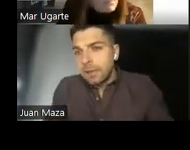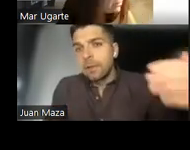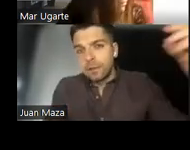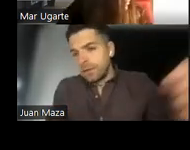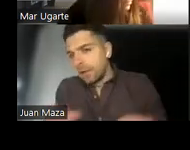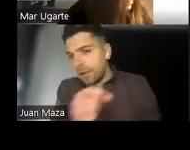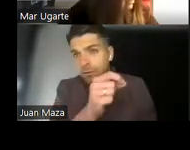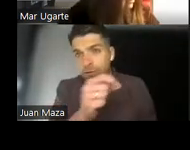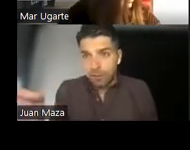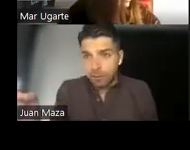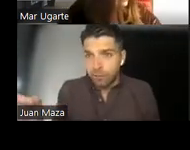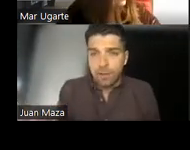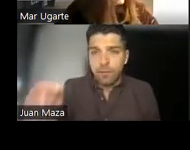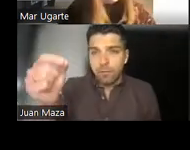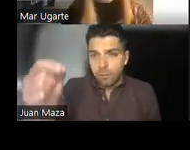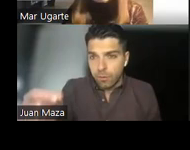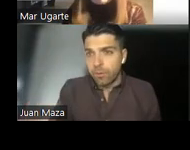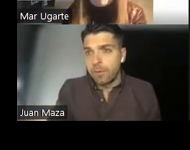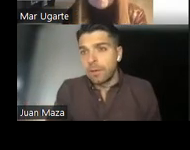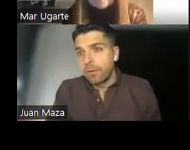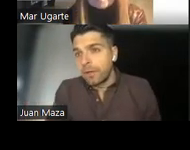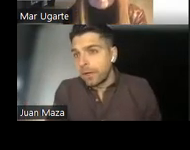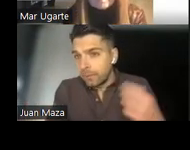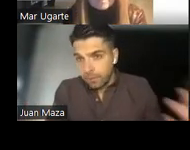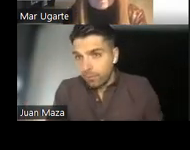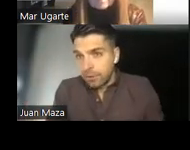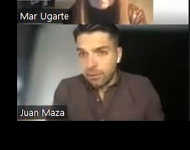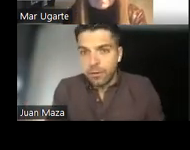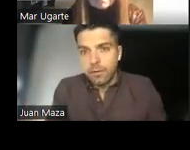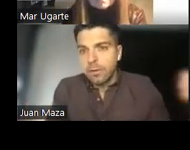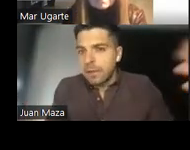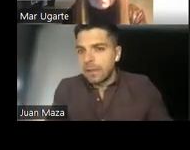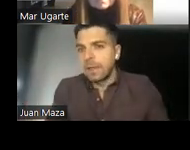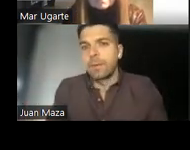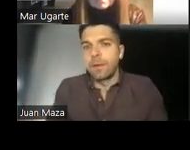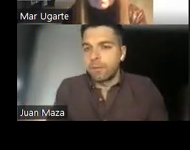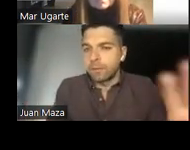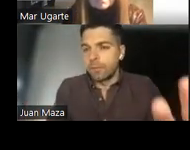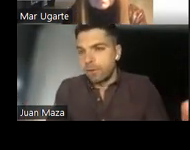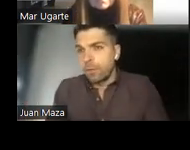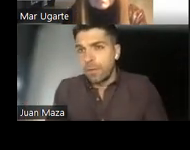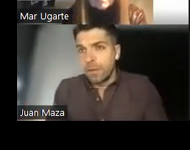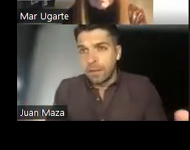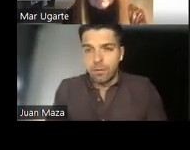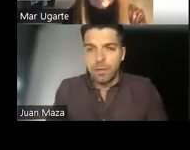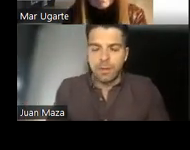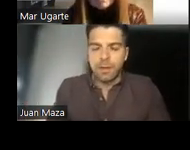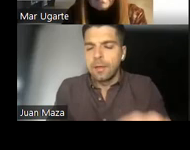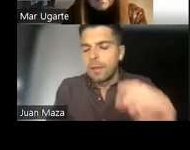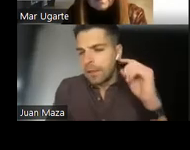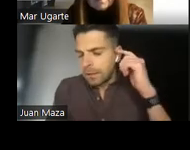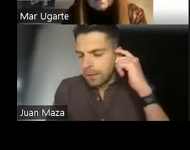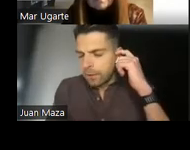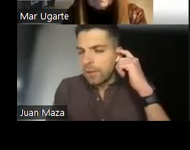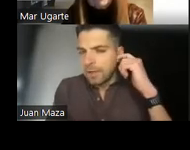nasal y, si lees el consentimiento informado, uno de los problemas que puede llegar después de una intervención quirúrgica es la pérdida de olfato. Me refiero a pérdida quirúrgica,